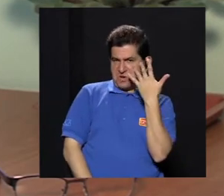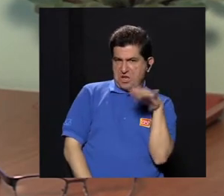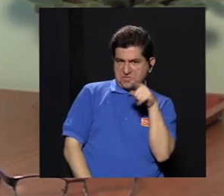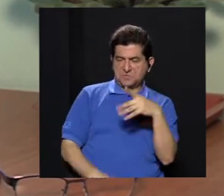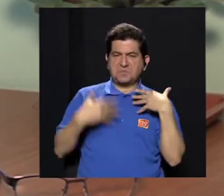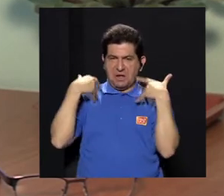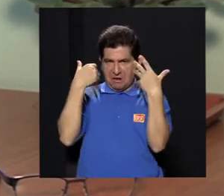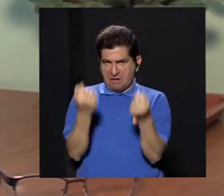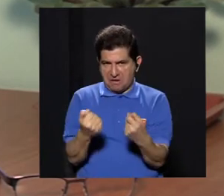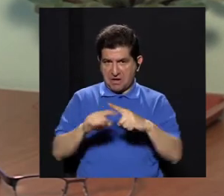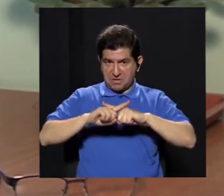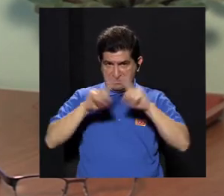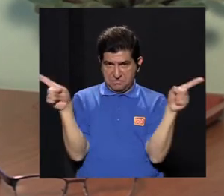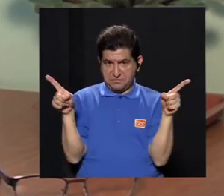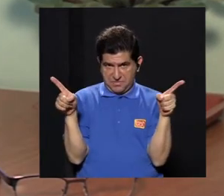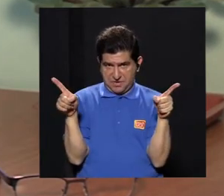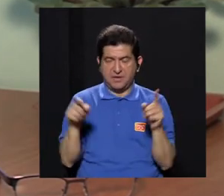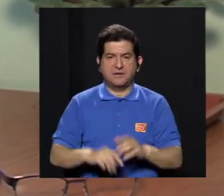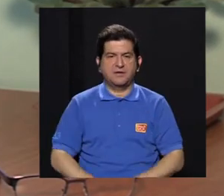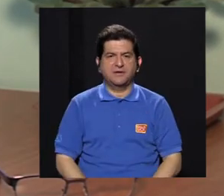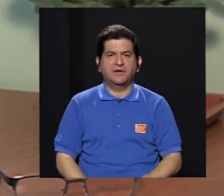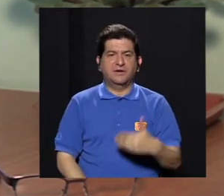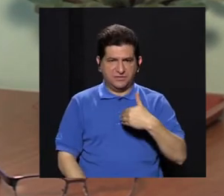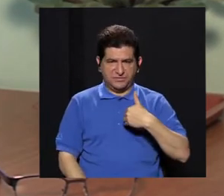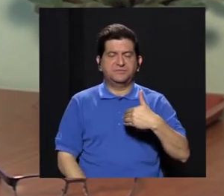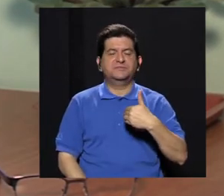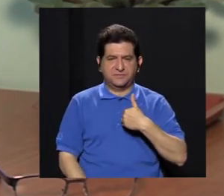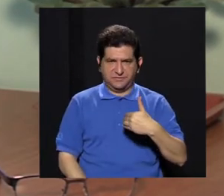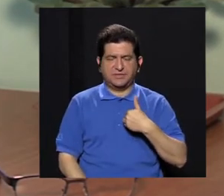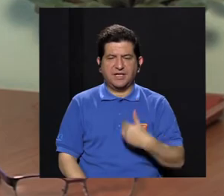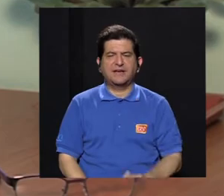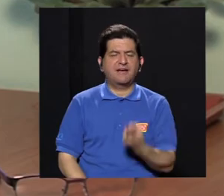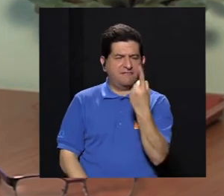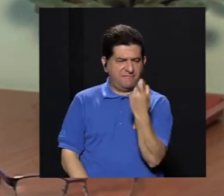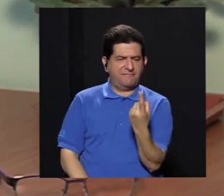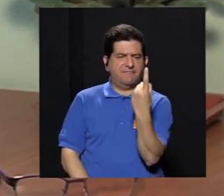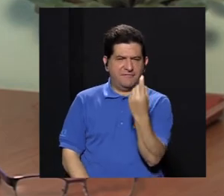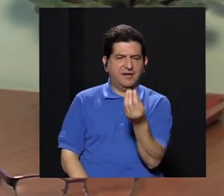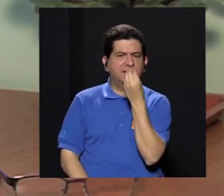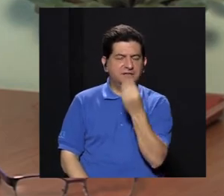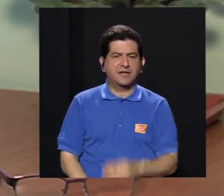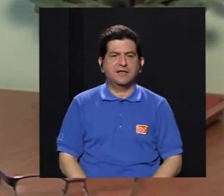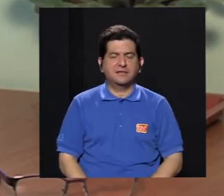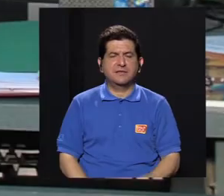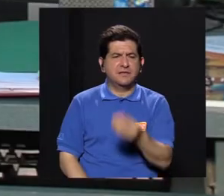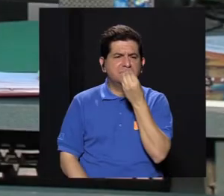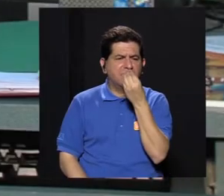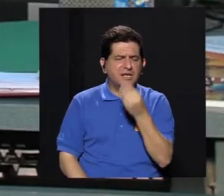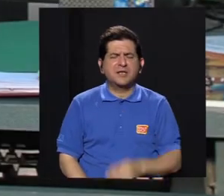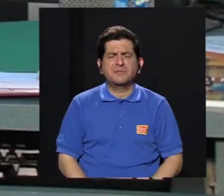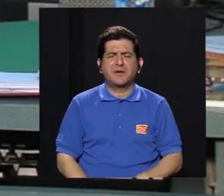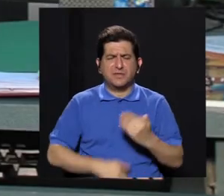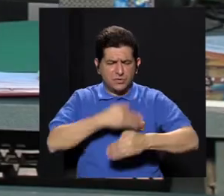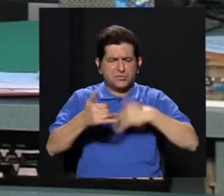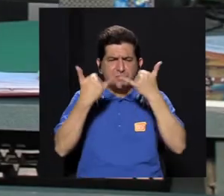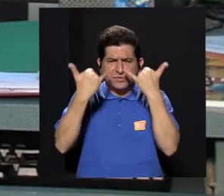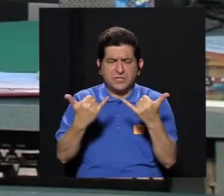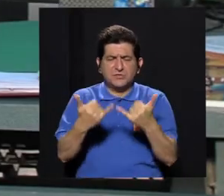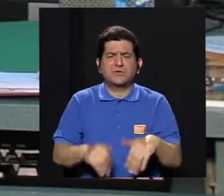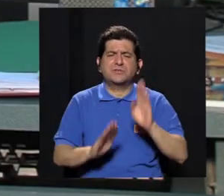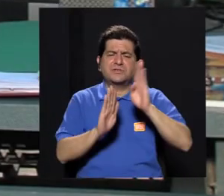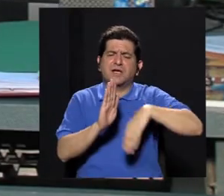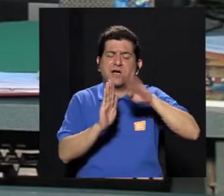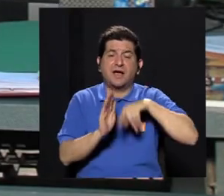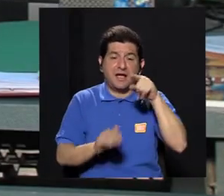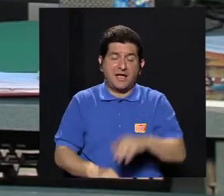con personas que en apariencia son sanas, pero que tienen sus deficiencias. Los alimentos procesados son